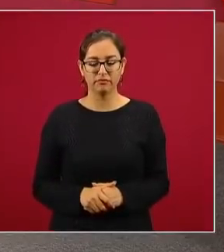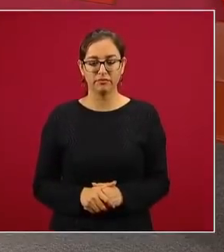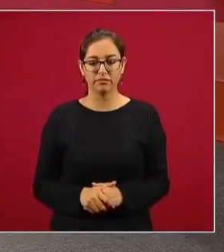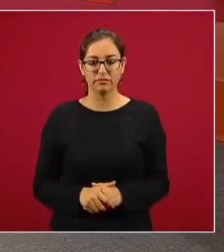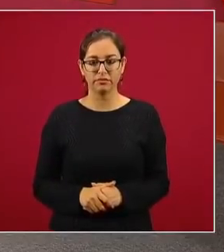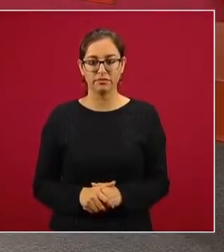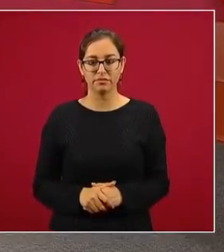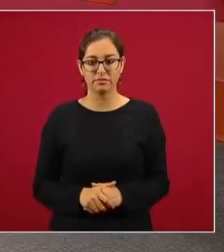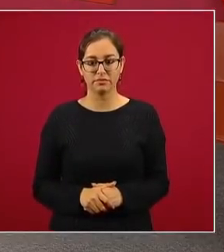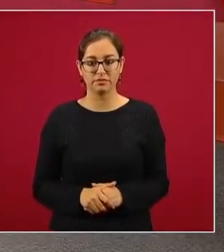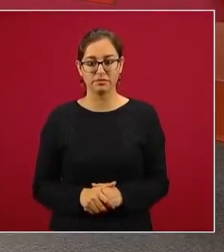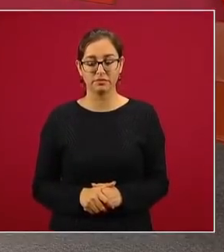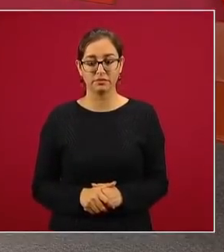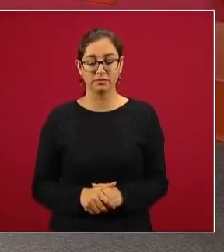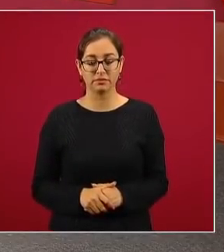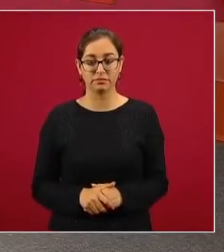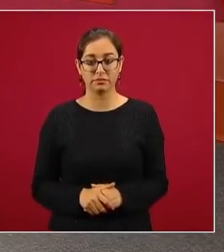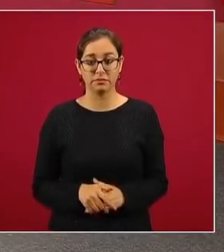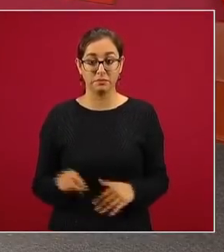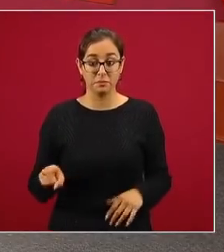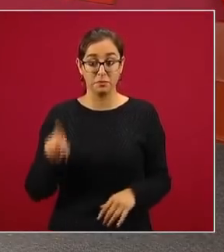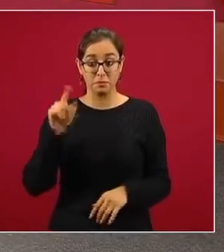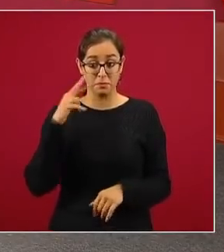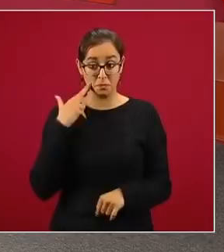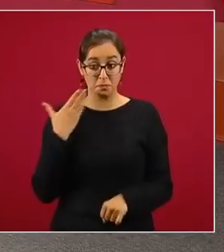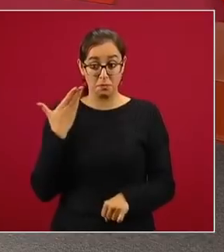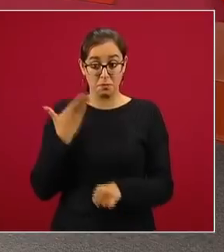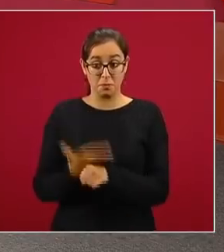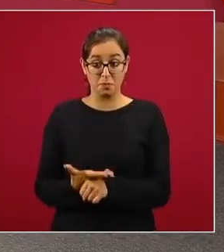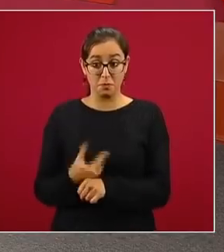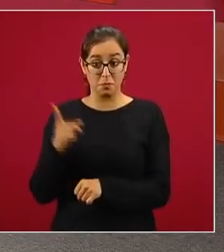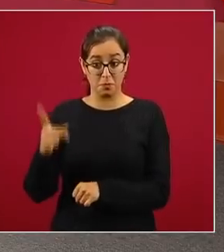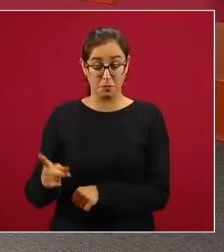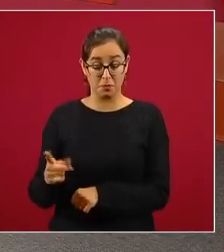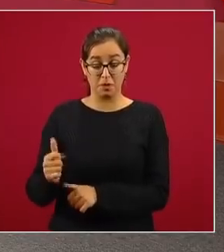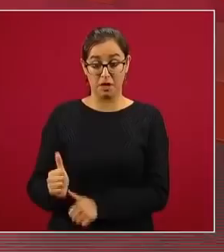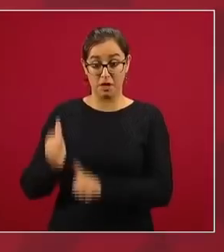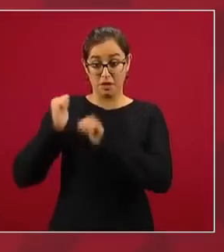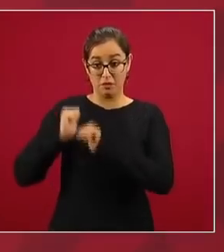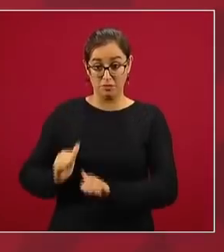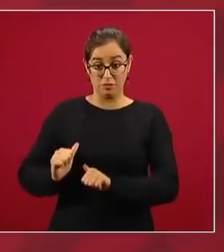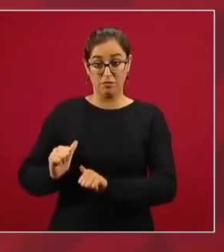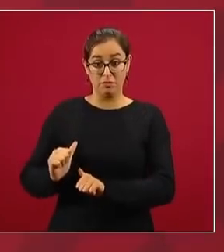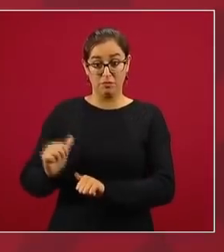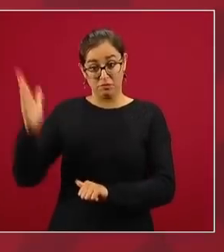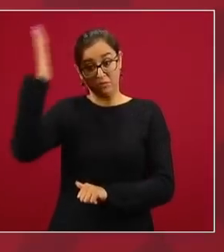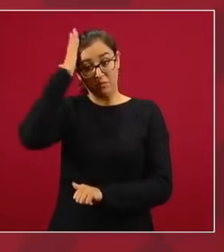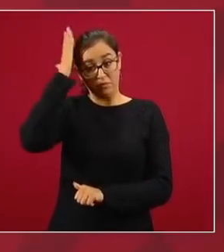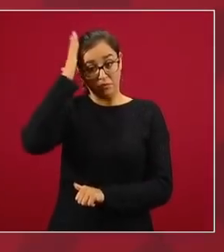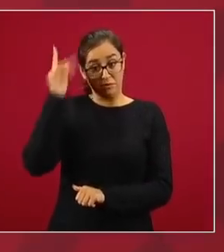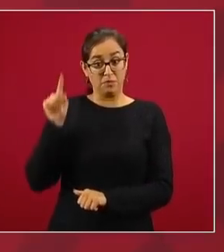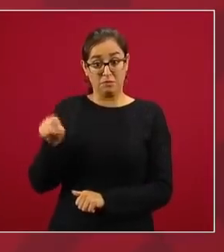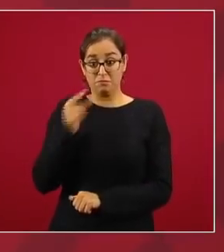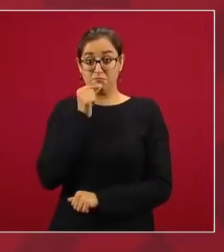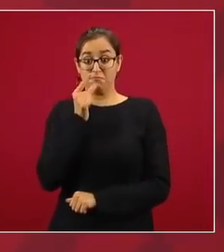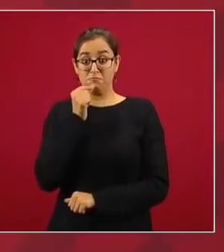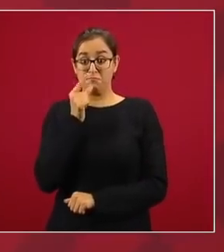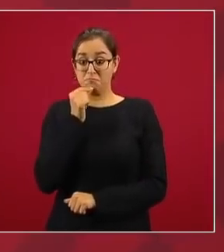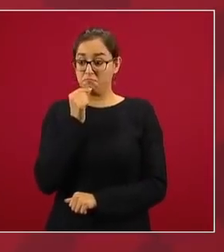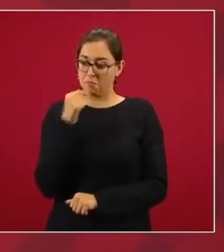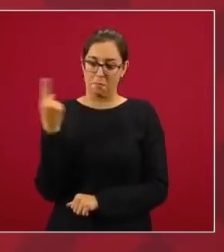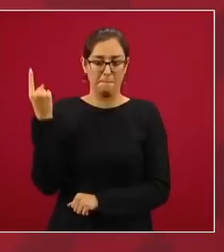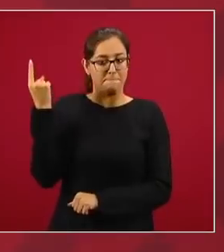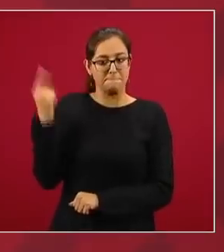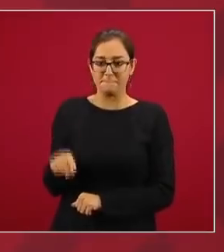El encargado del operativo, el comandante de la zona, da la